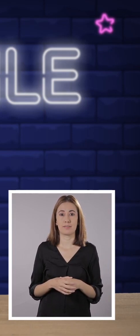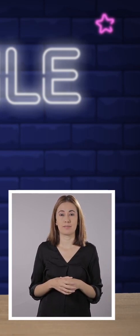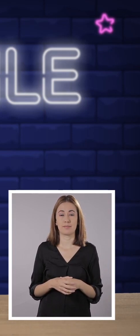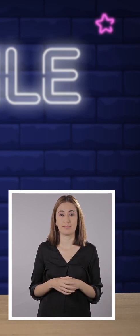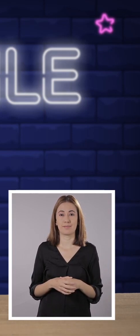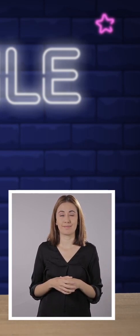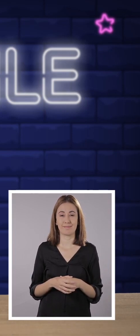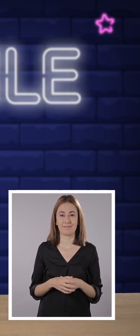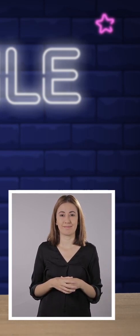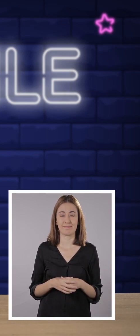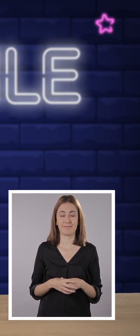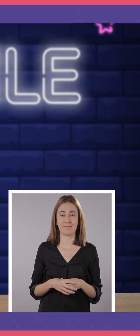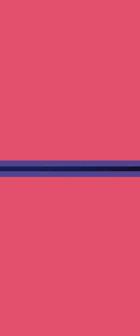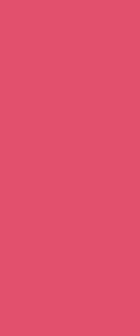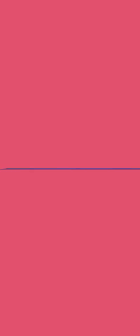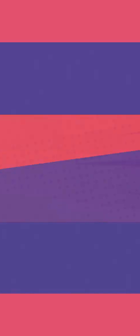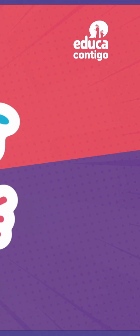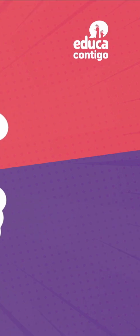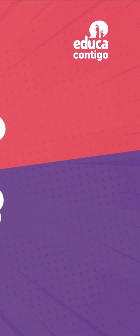Aquí.